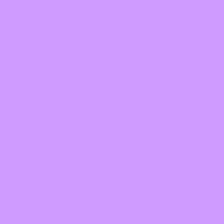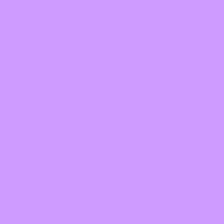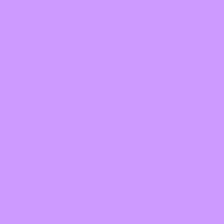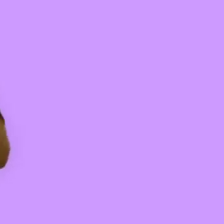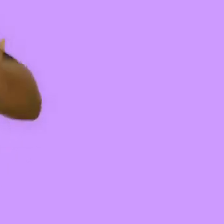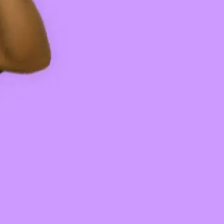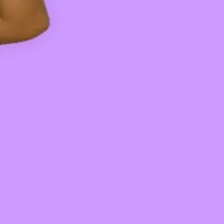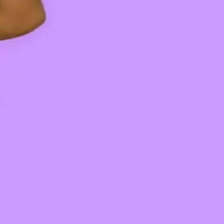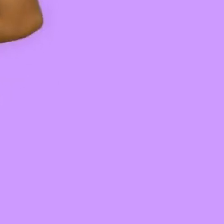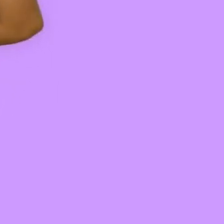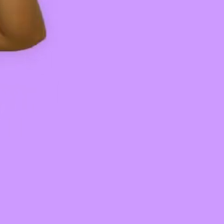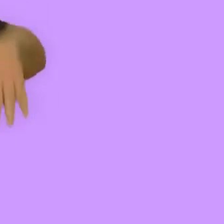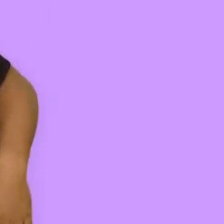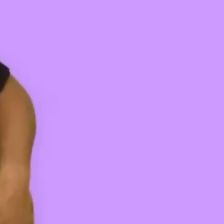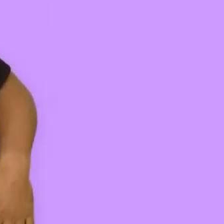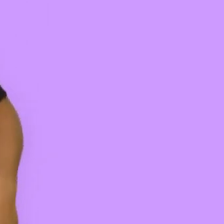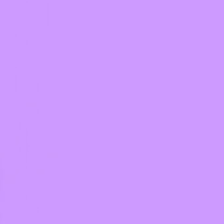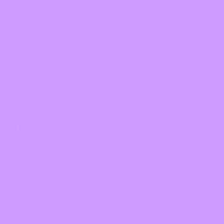Hacia el otro lado.